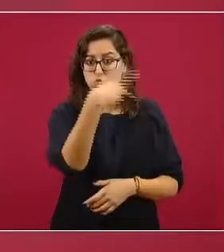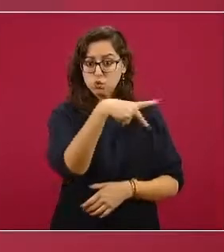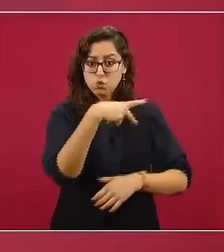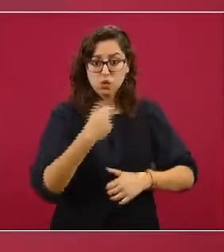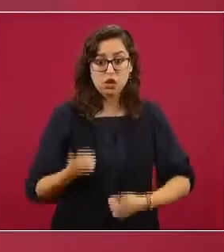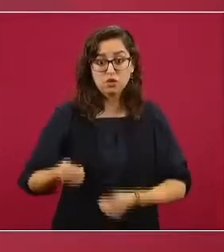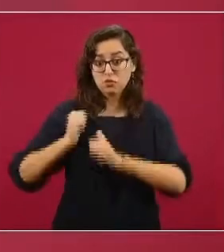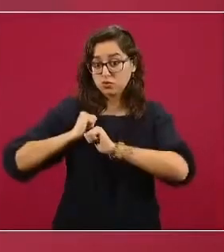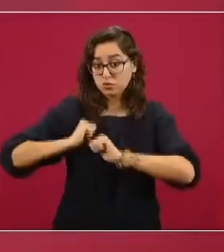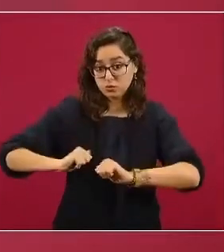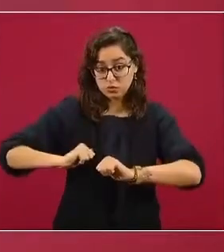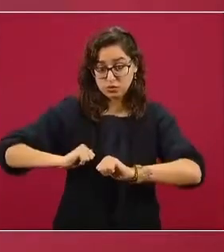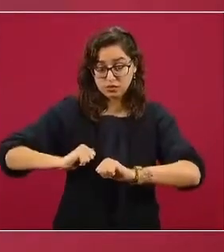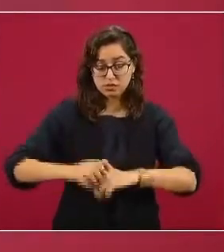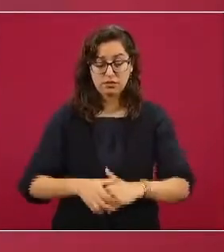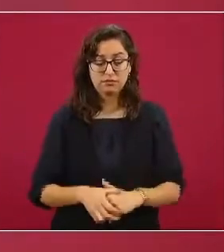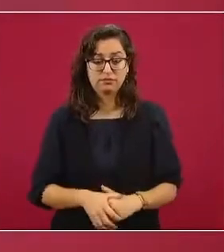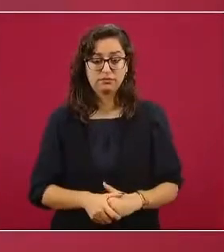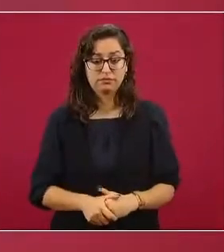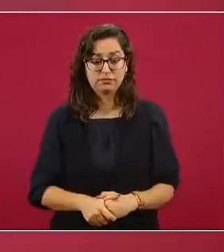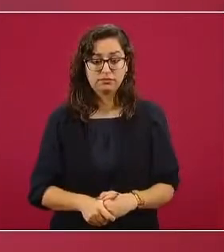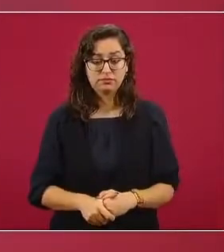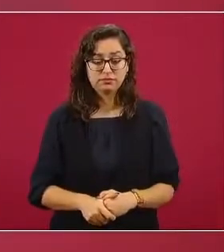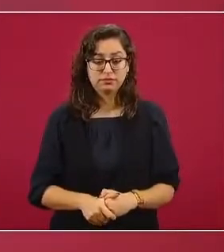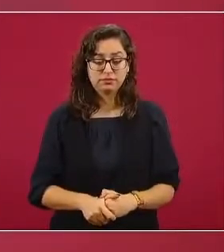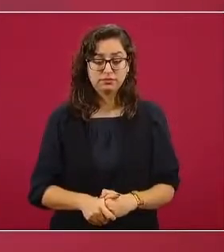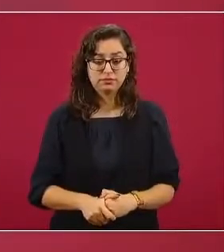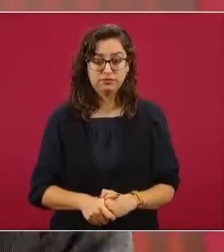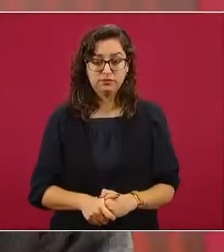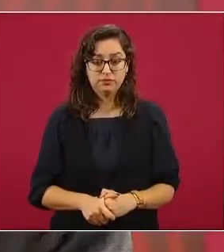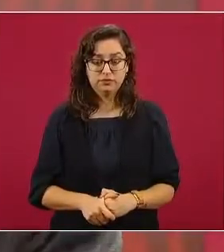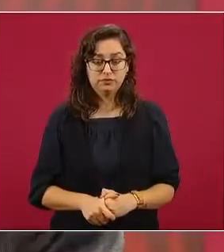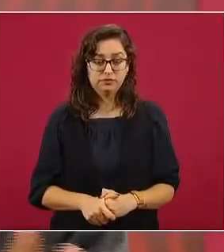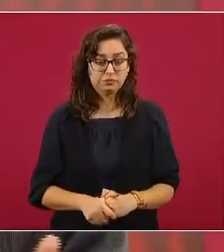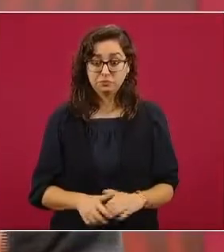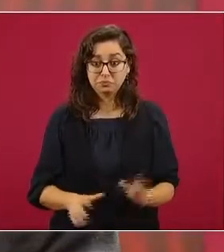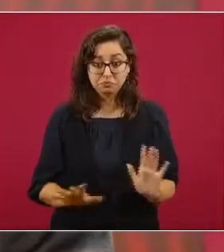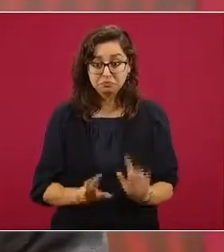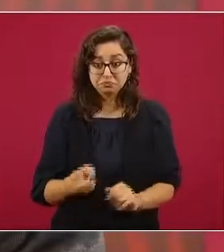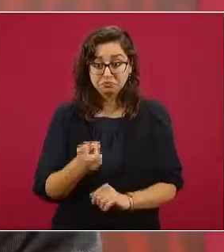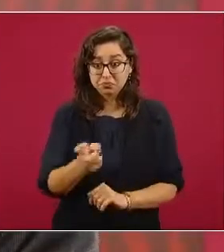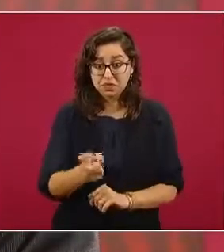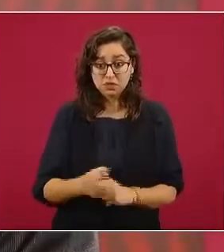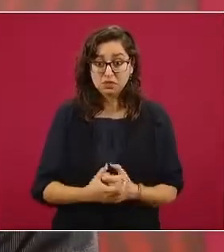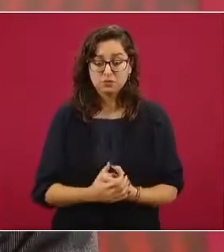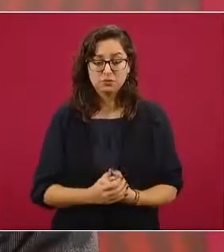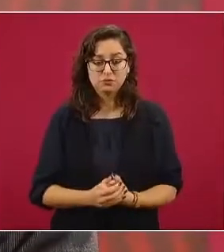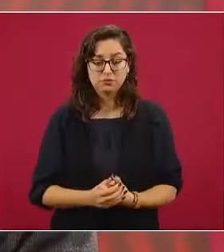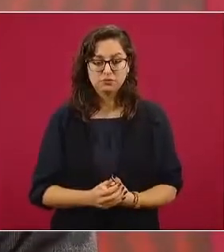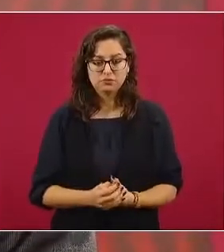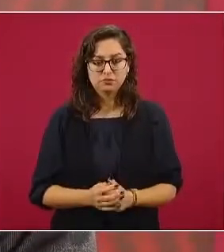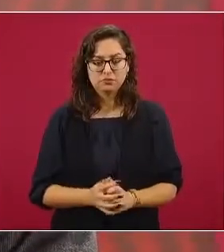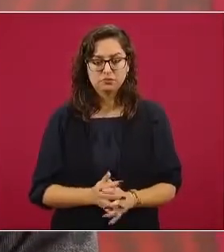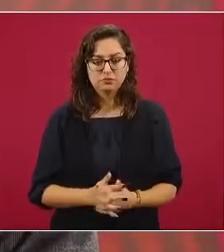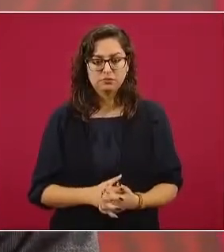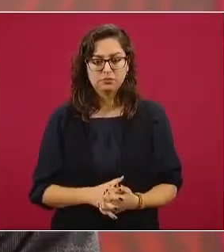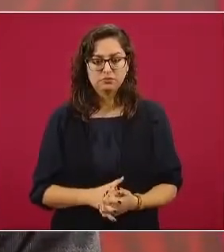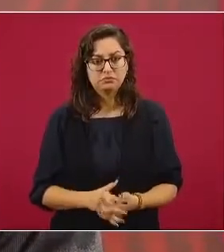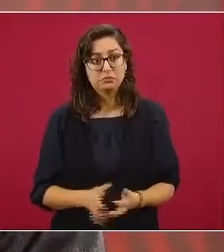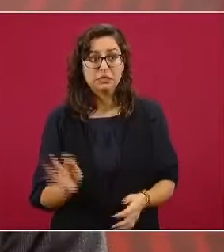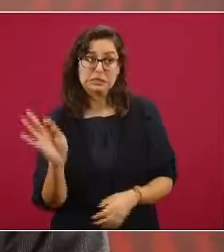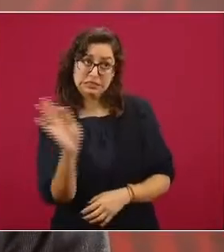en Estados Unidos de América. Eso es básicamente. ¿Hay quien dice que esto podría